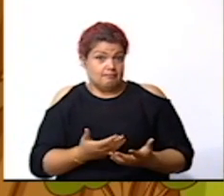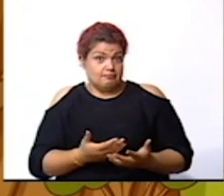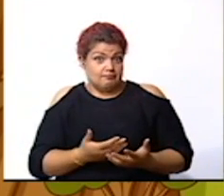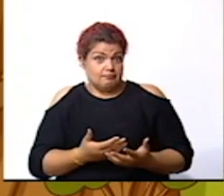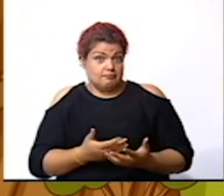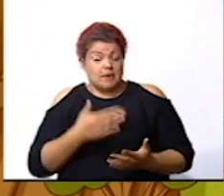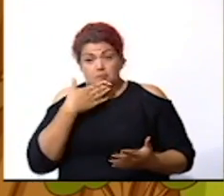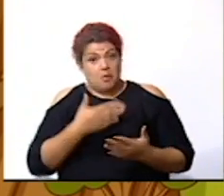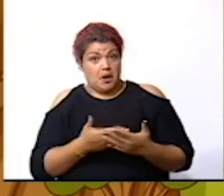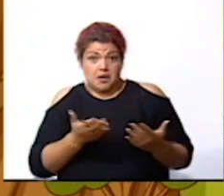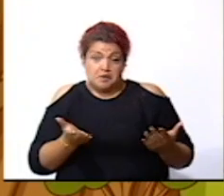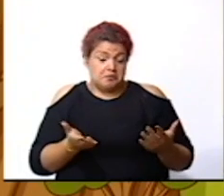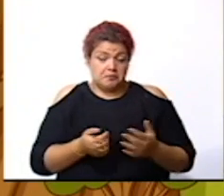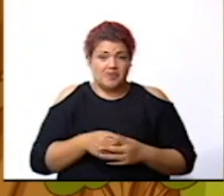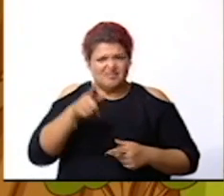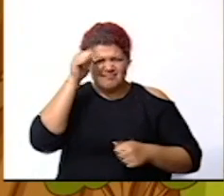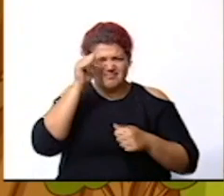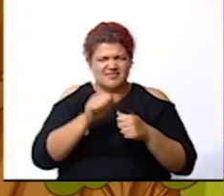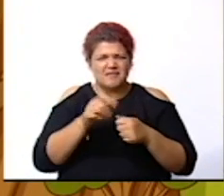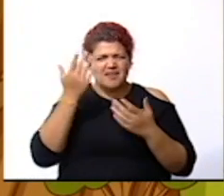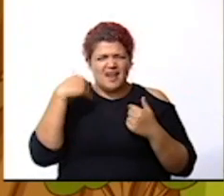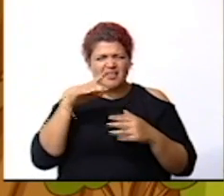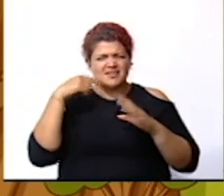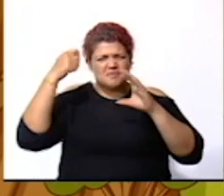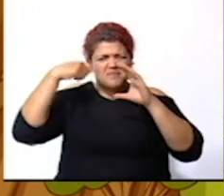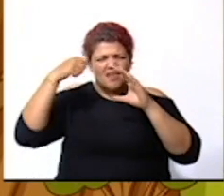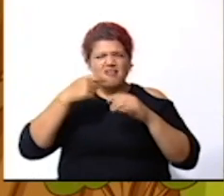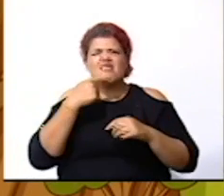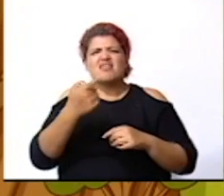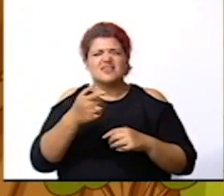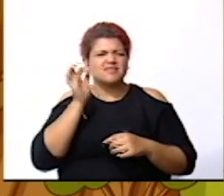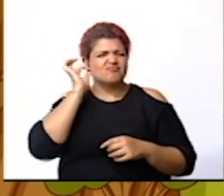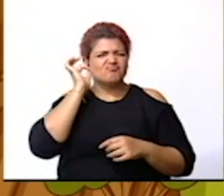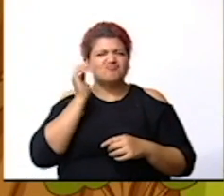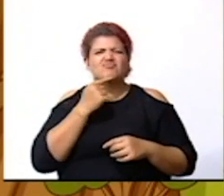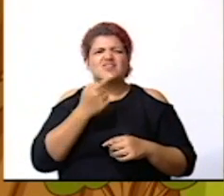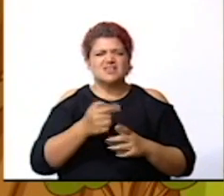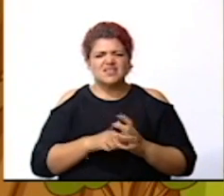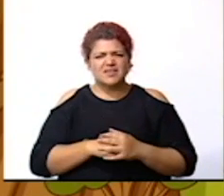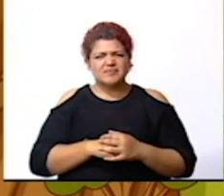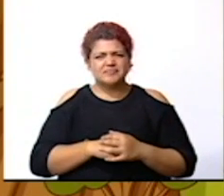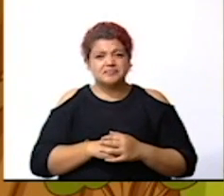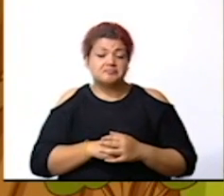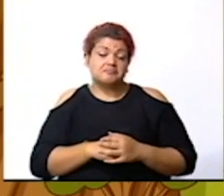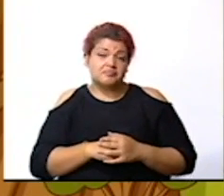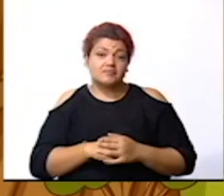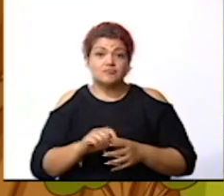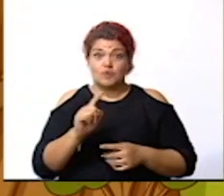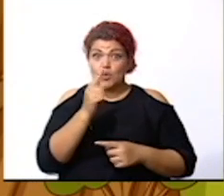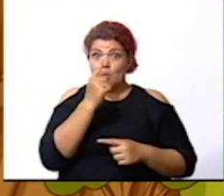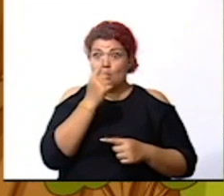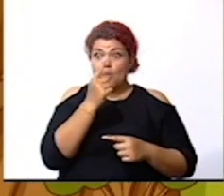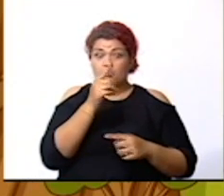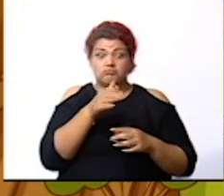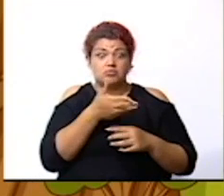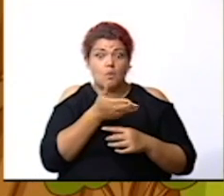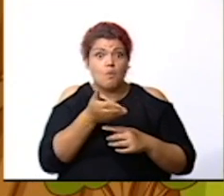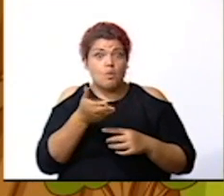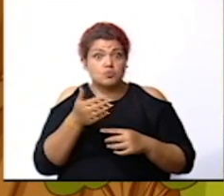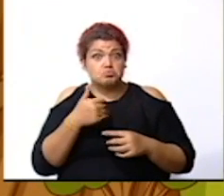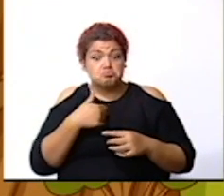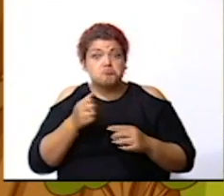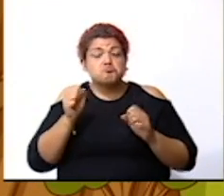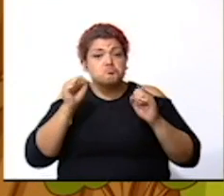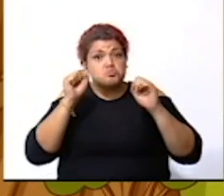bueno recuerdan en la cápsula que decía paola bueno una de las acciones que